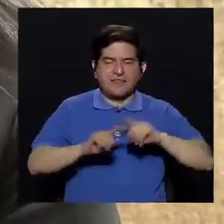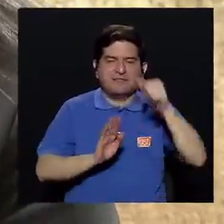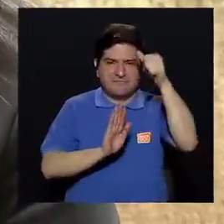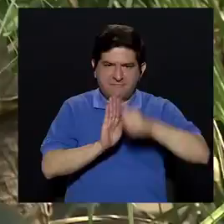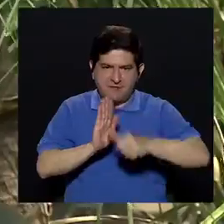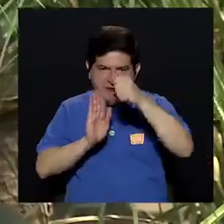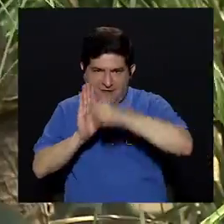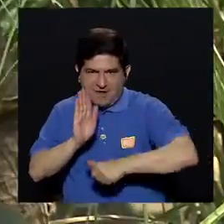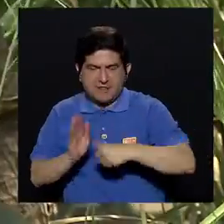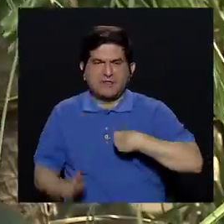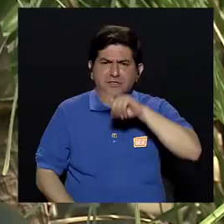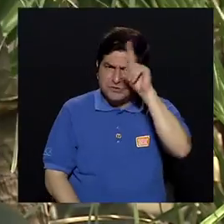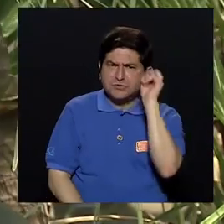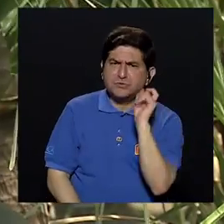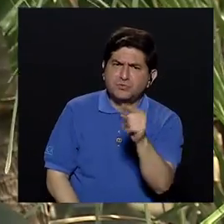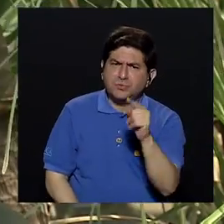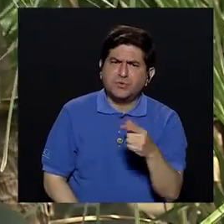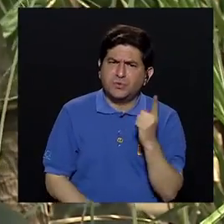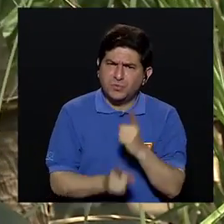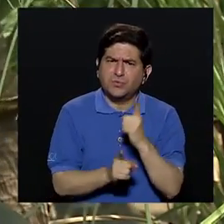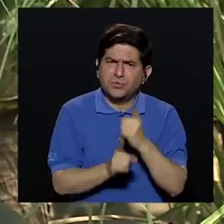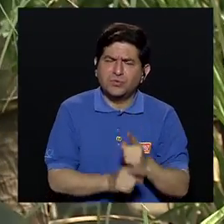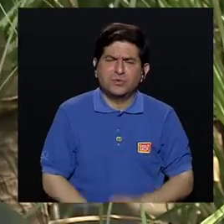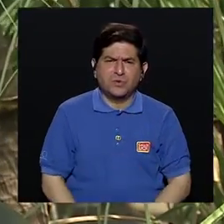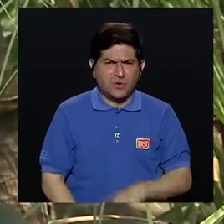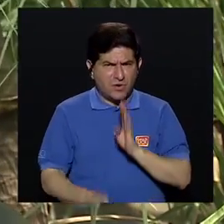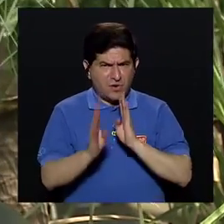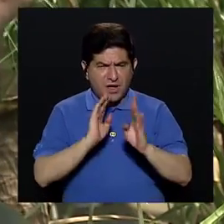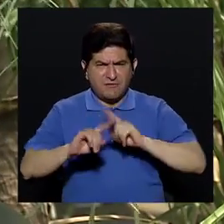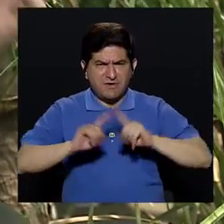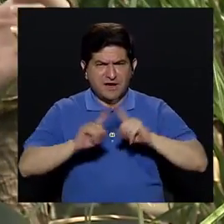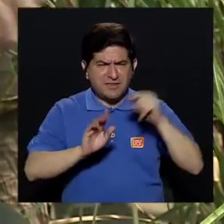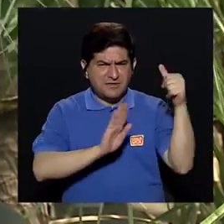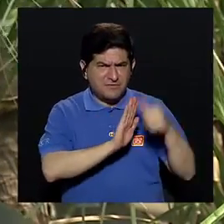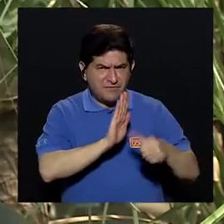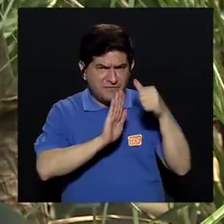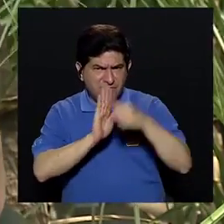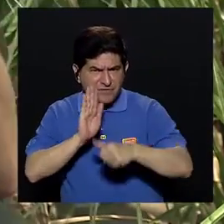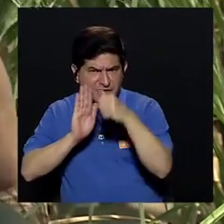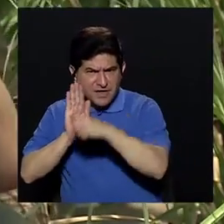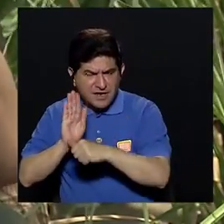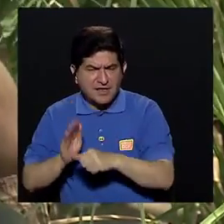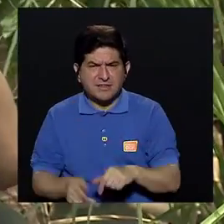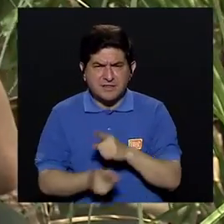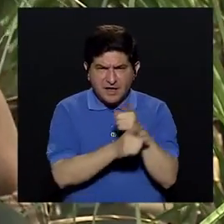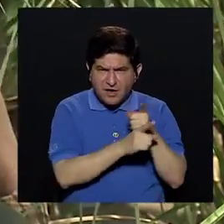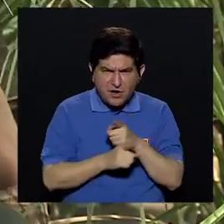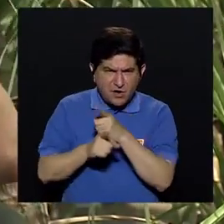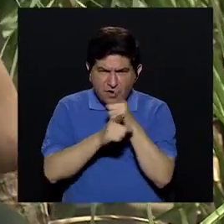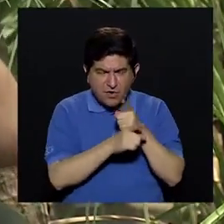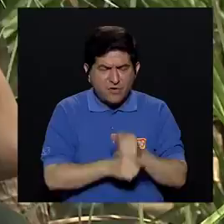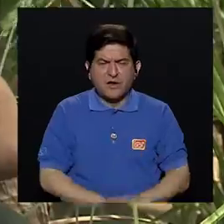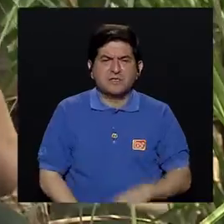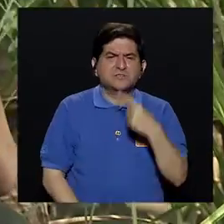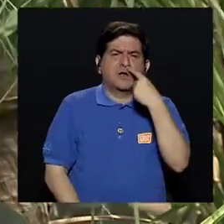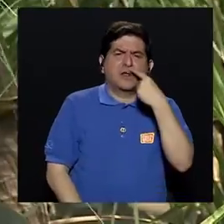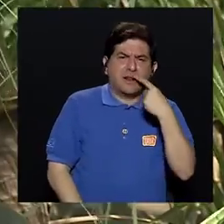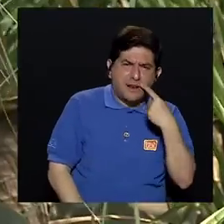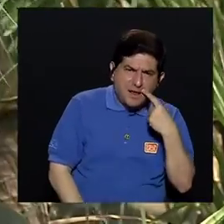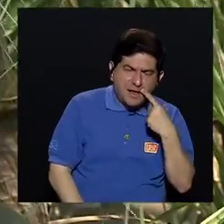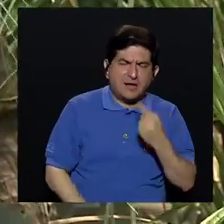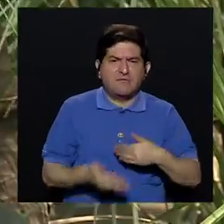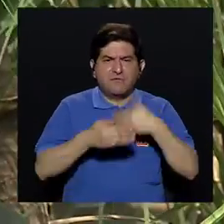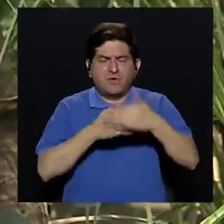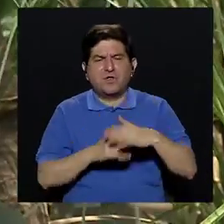otra. Eso le iba a consultar, doctora, porque efectivamente podríamos hablar de varias cirugías, ¿verdad? Para llegar a corregir realmente el labio en su lugar y